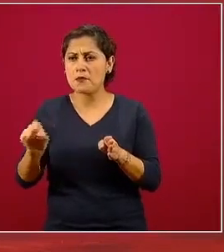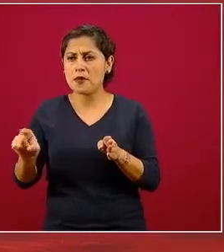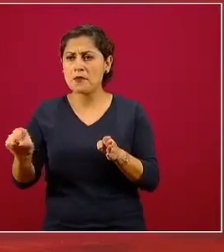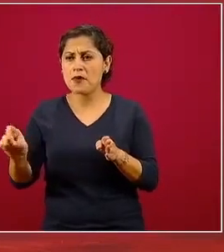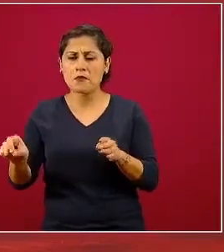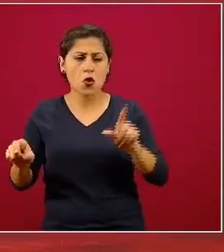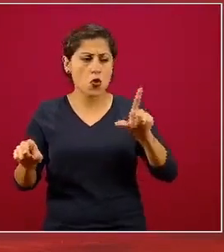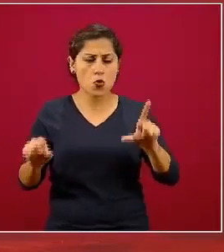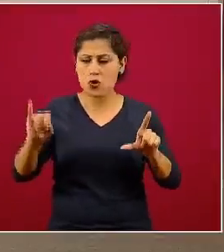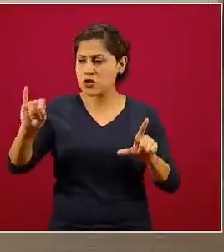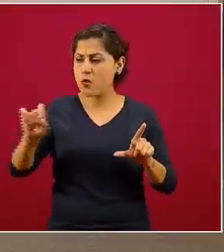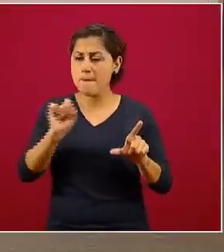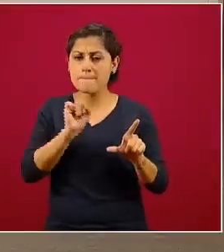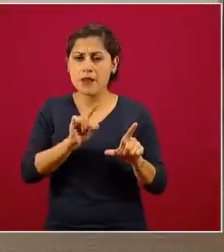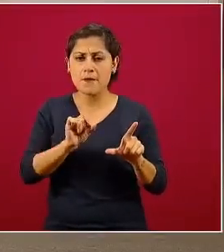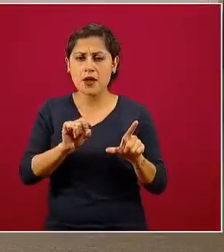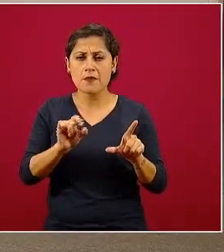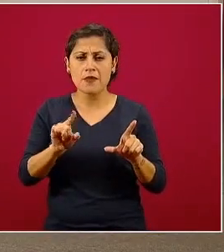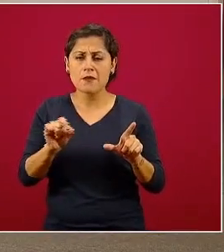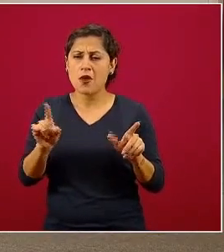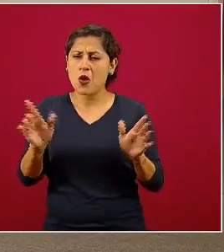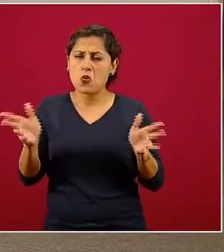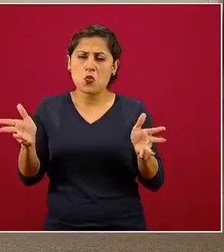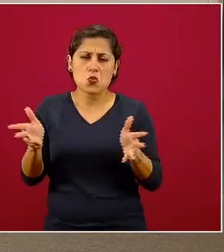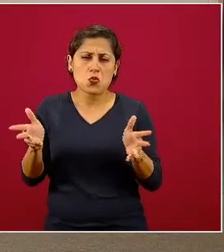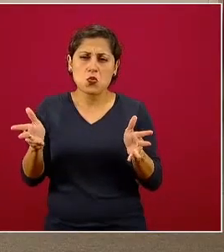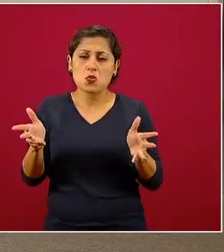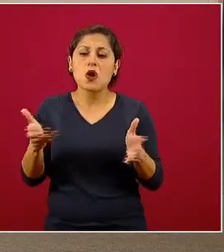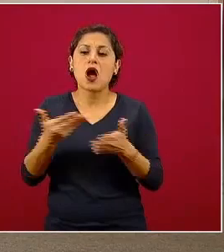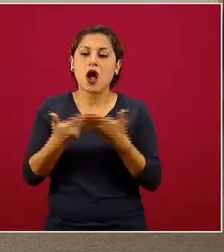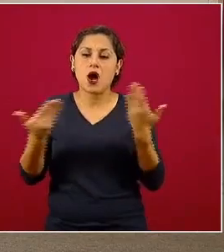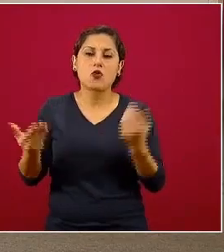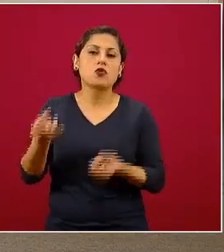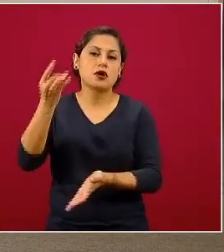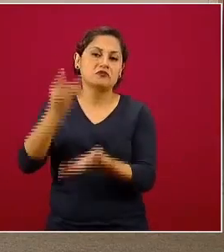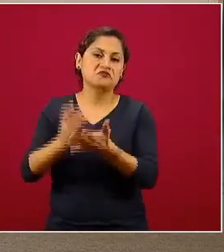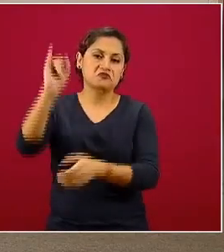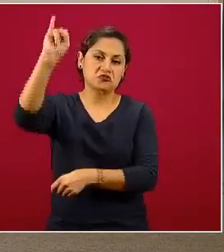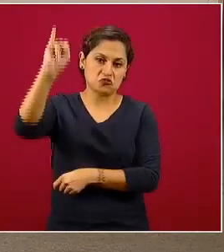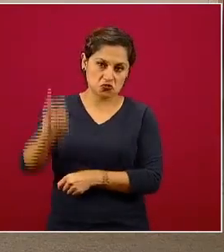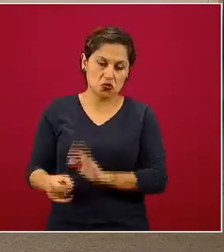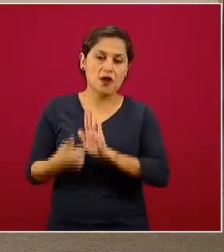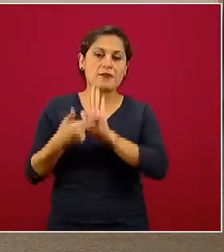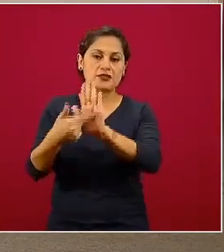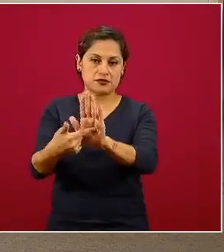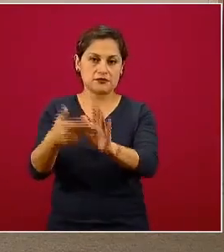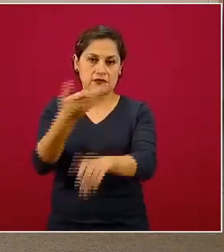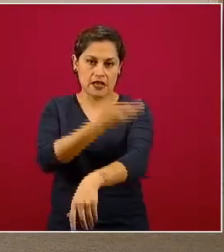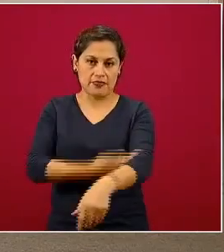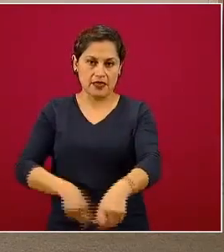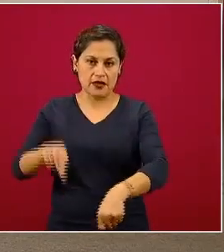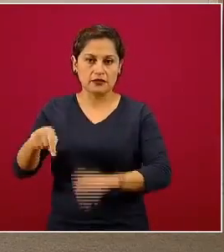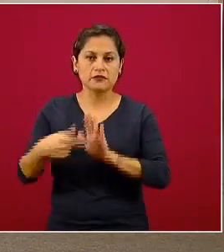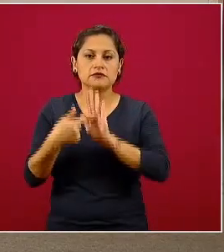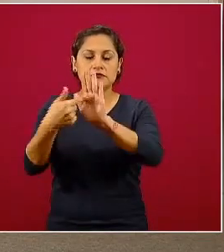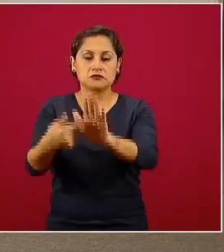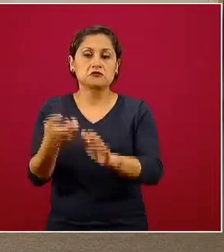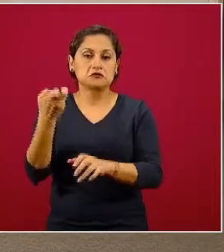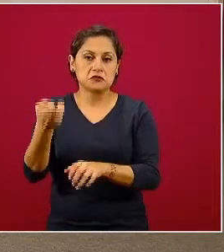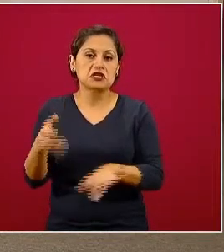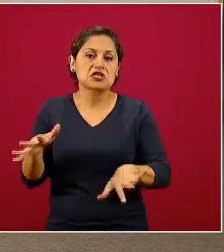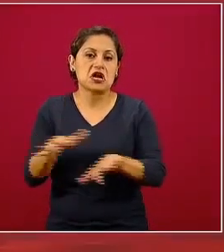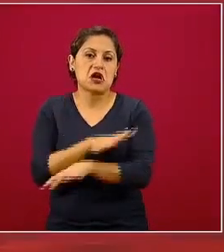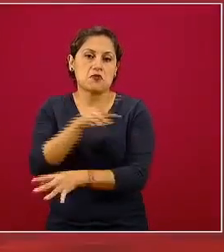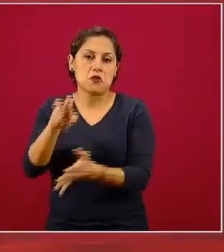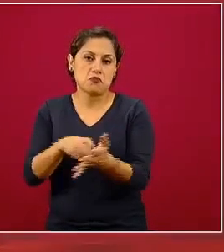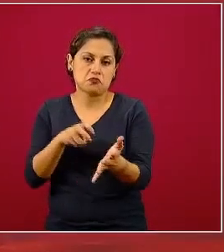en lunes y en jueves eran casi idénticas, entonces ahora lo tenemos sólo los jueves por la tarde. Y esta actualización se refiere